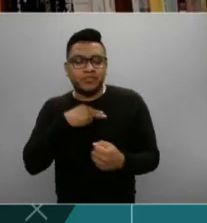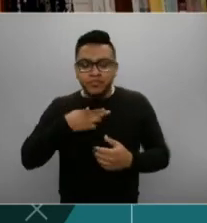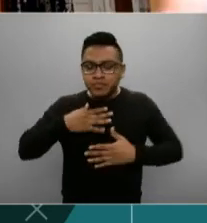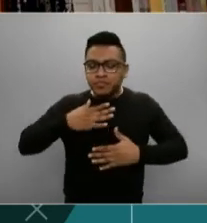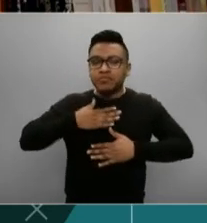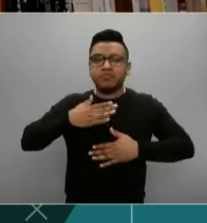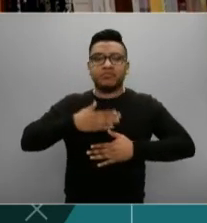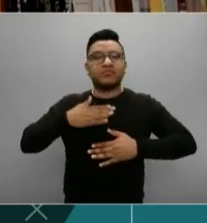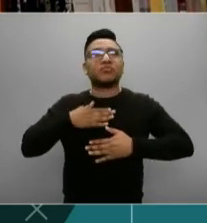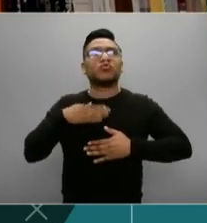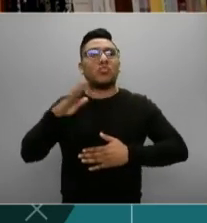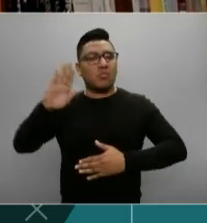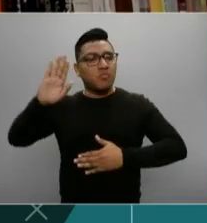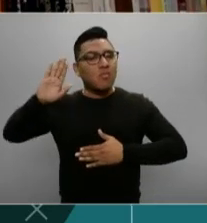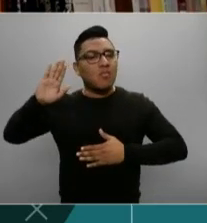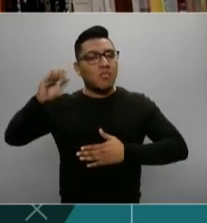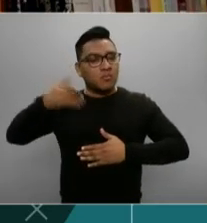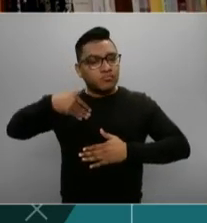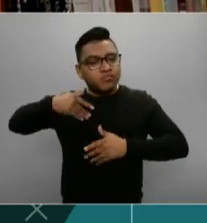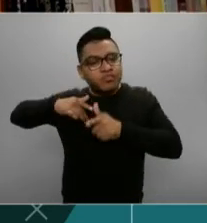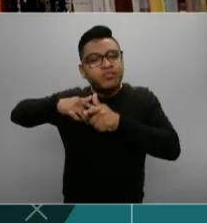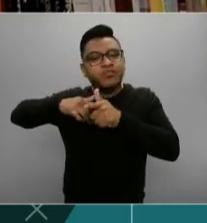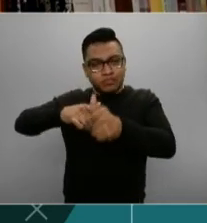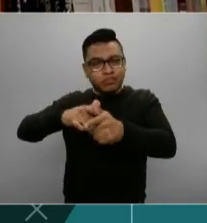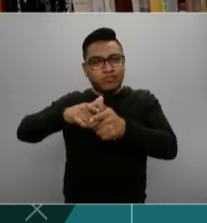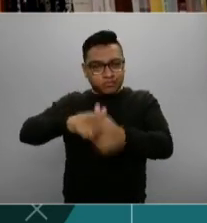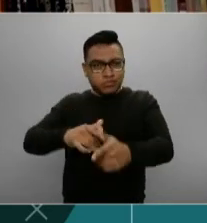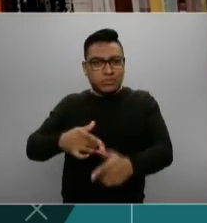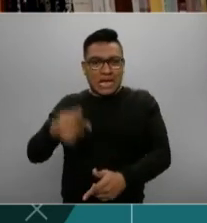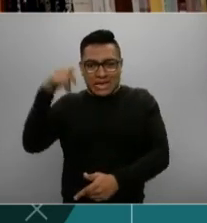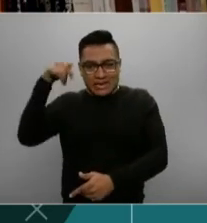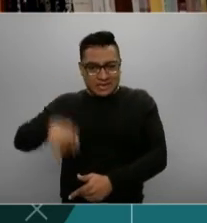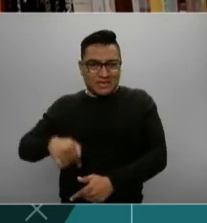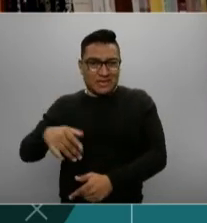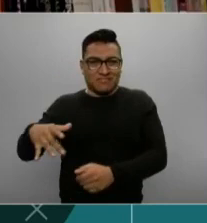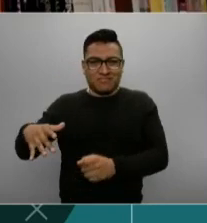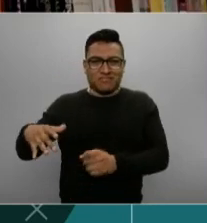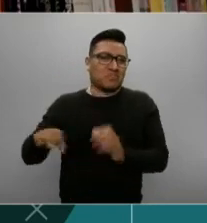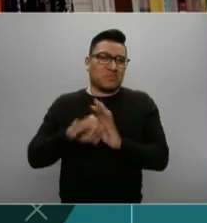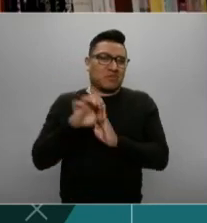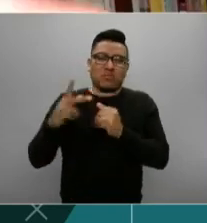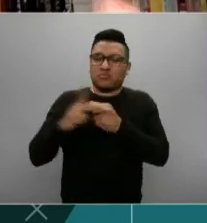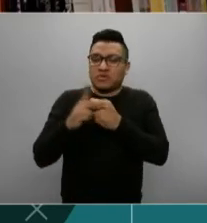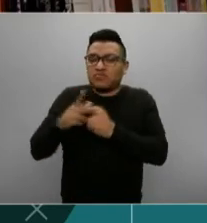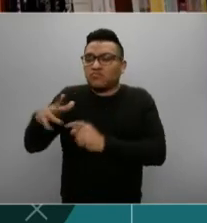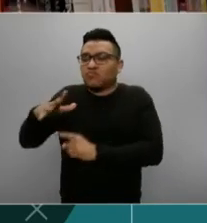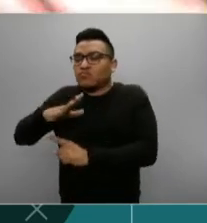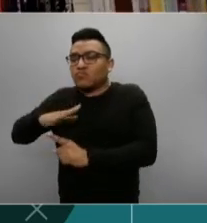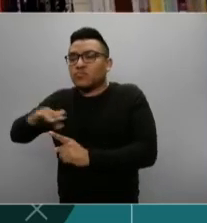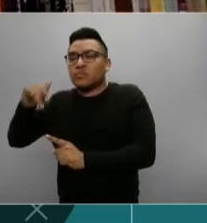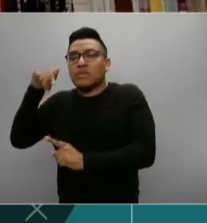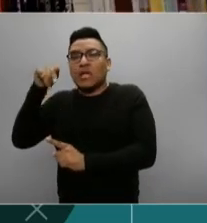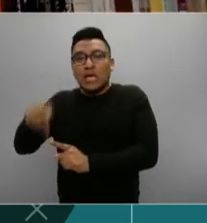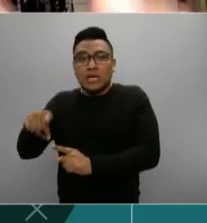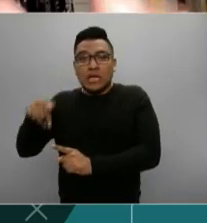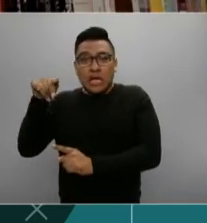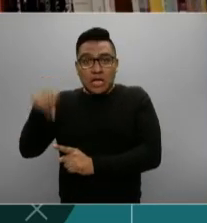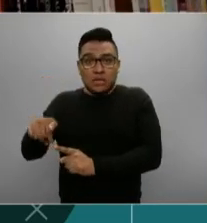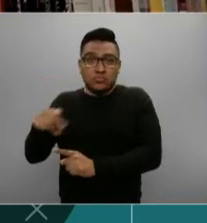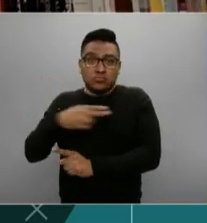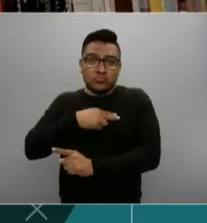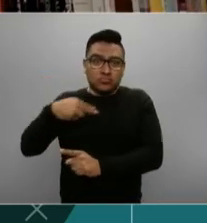suscriben se comprometen a que en el ámbito de sus marcos jurídicos actuarán para evitar